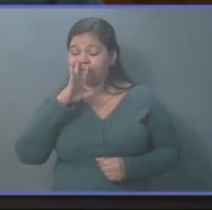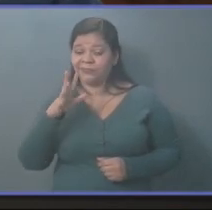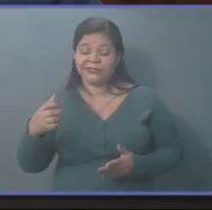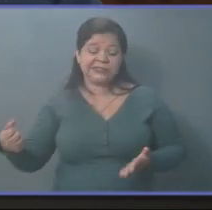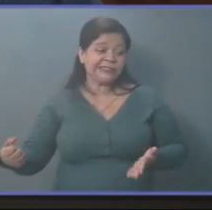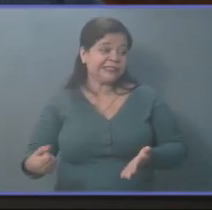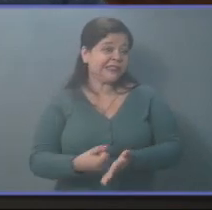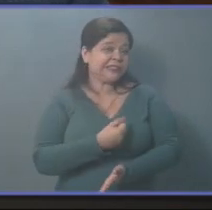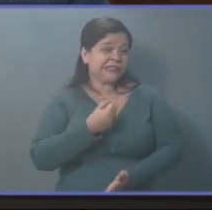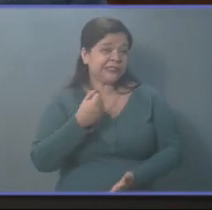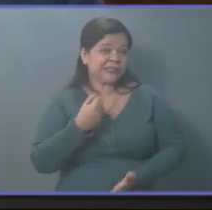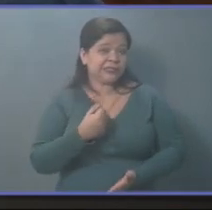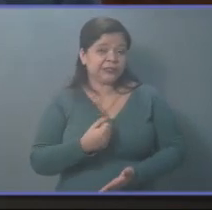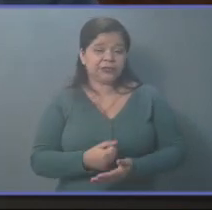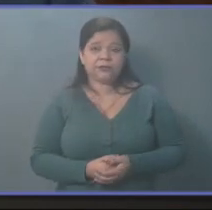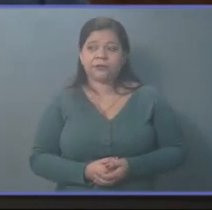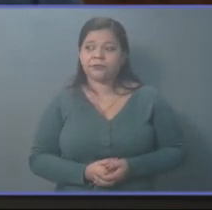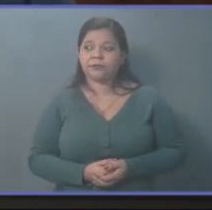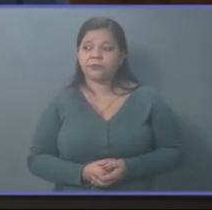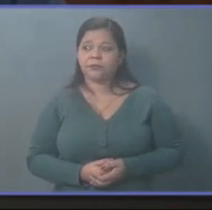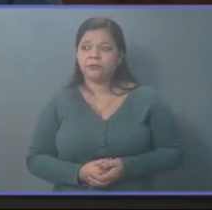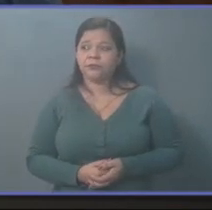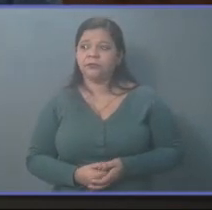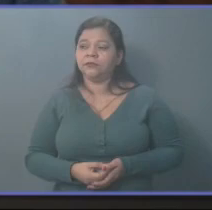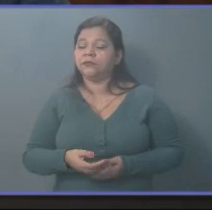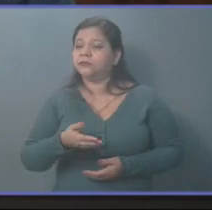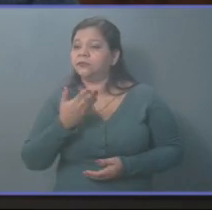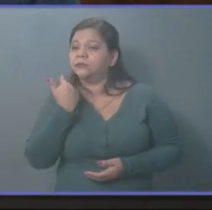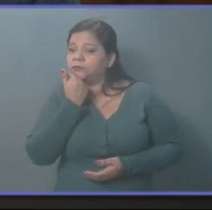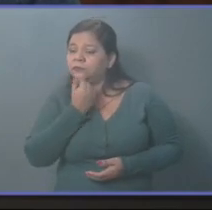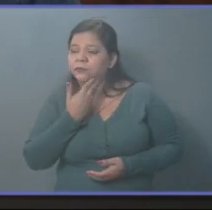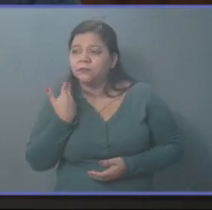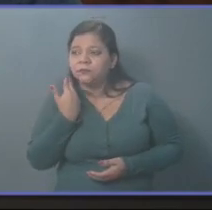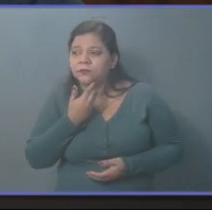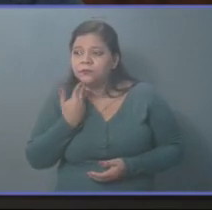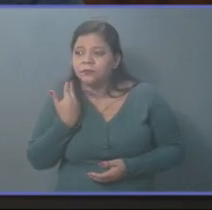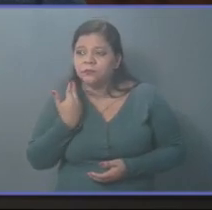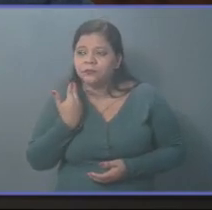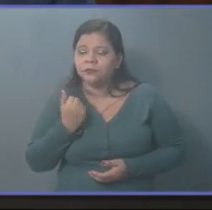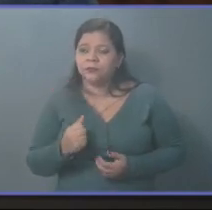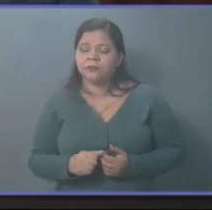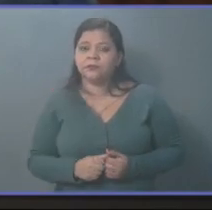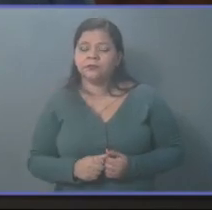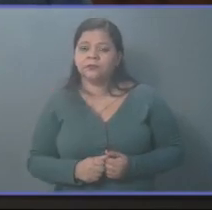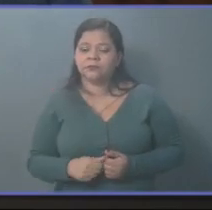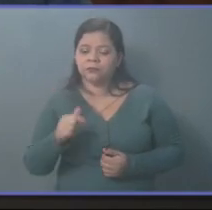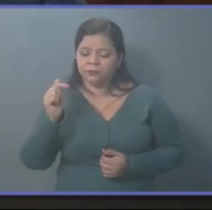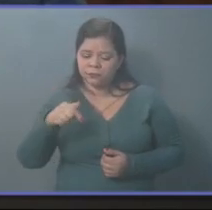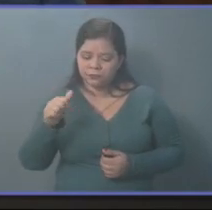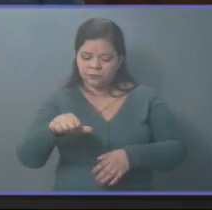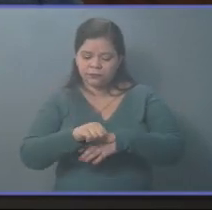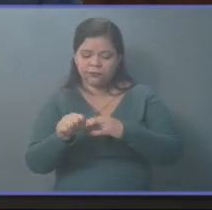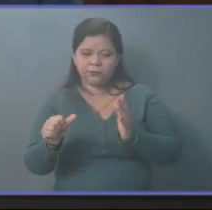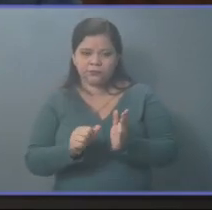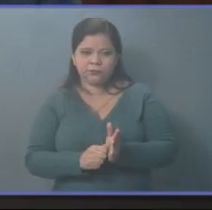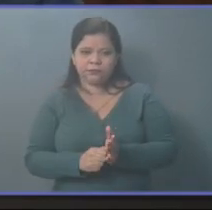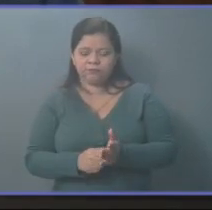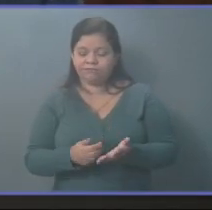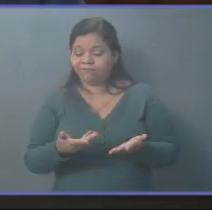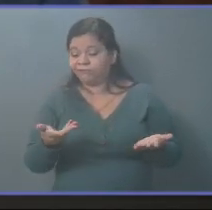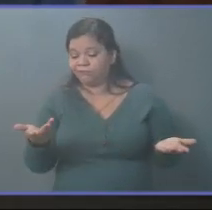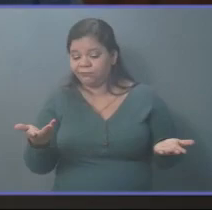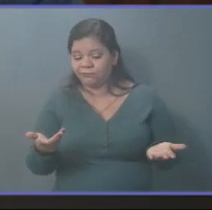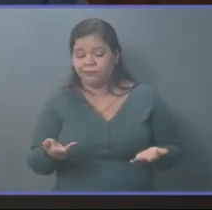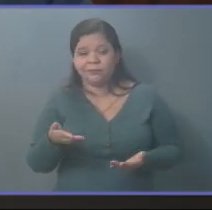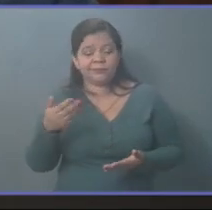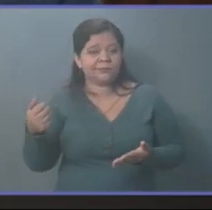lo que pasa en esta Asamblea. Lo que